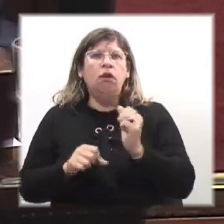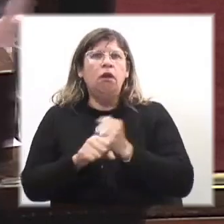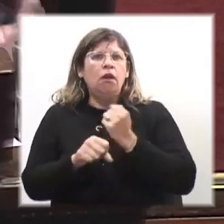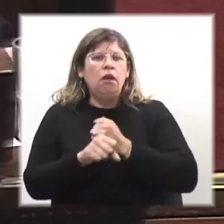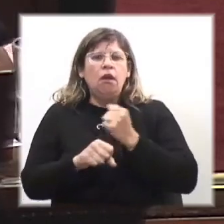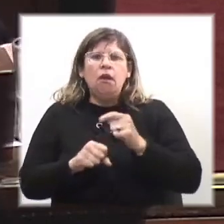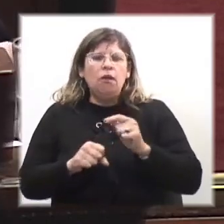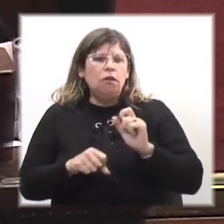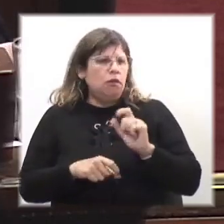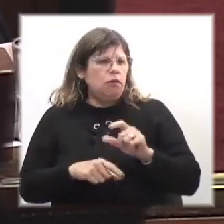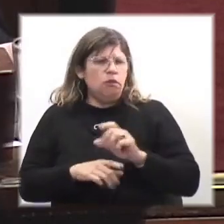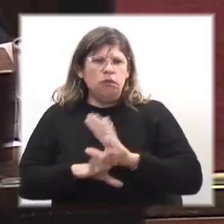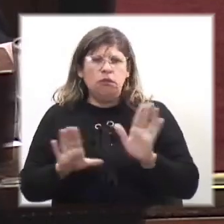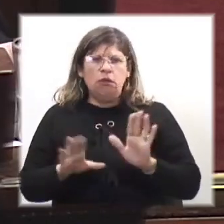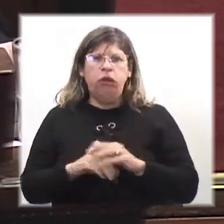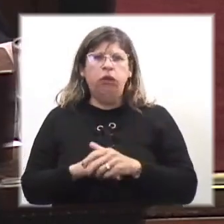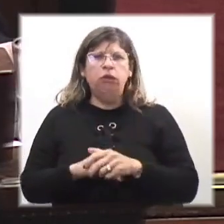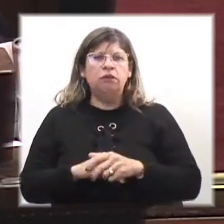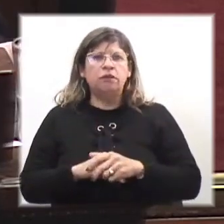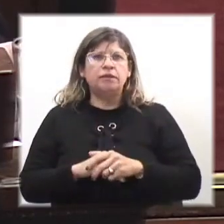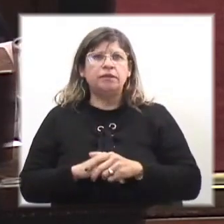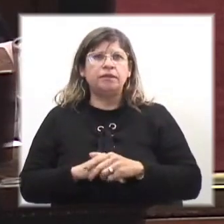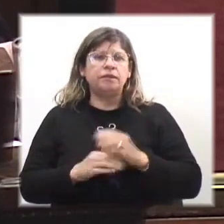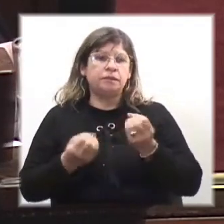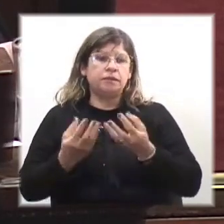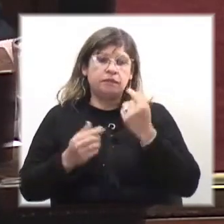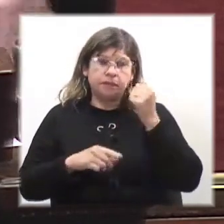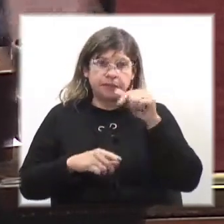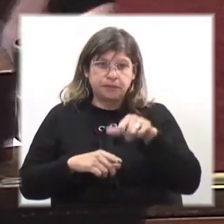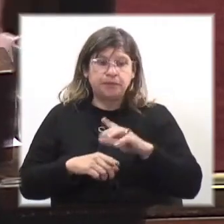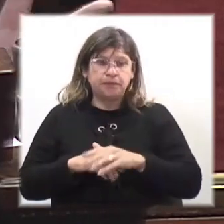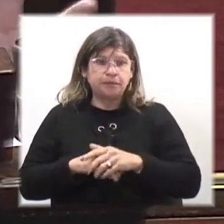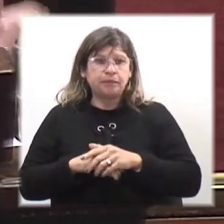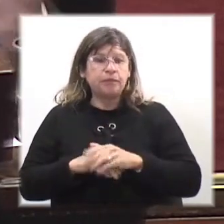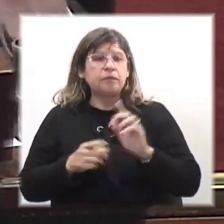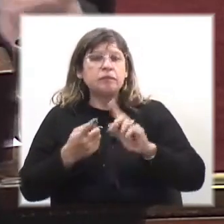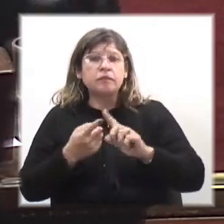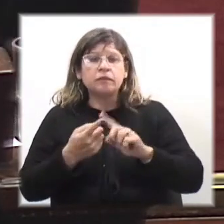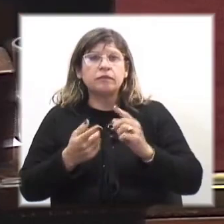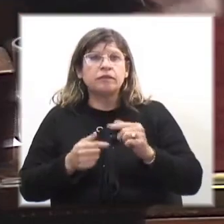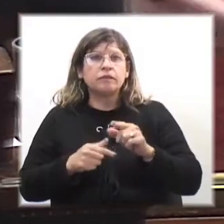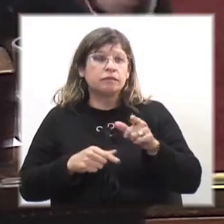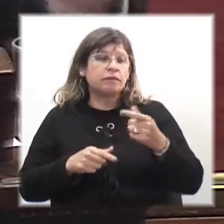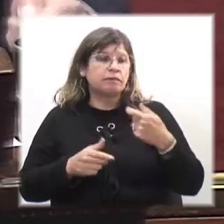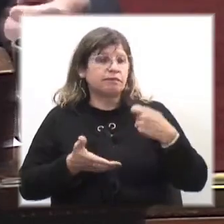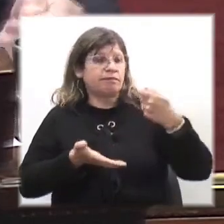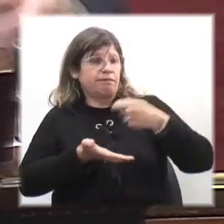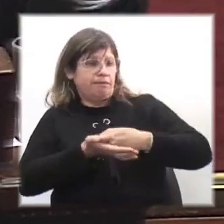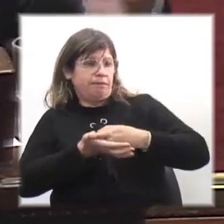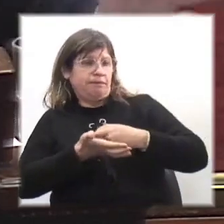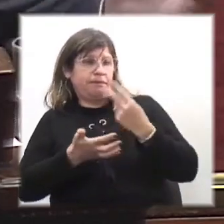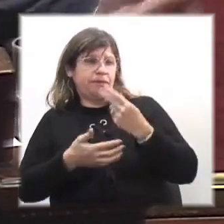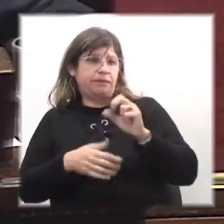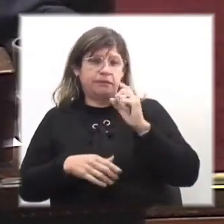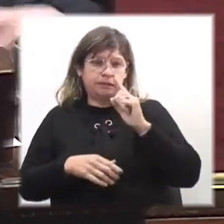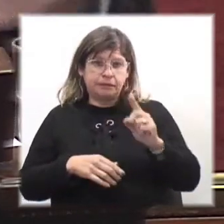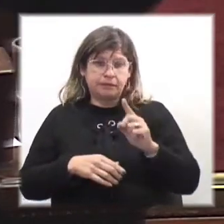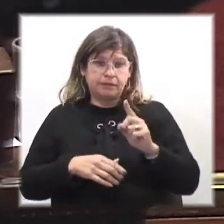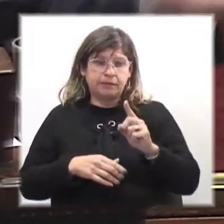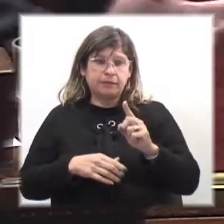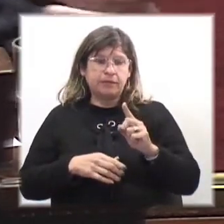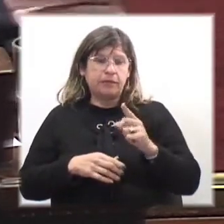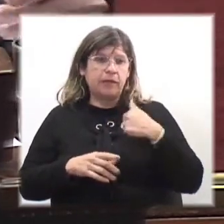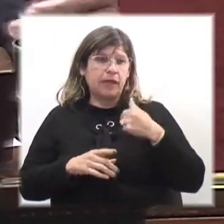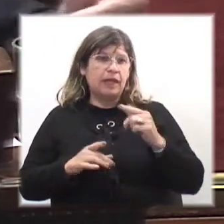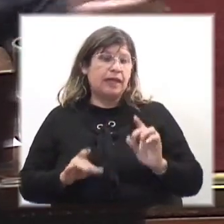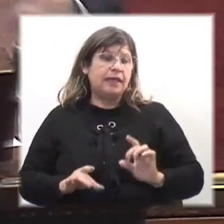perjudicando porque se va a prestar esto para los acuerdos, che, pagame 20.000 en